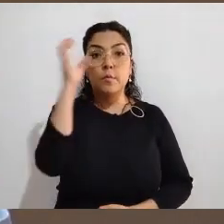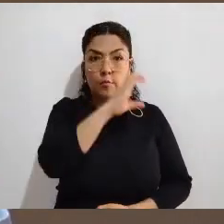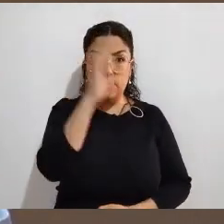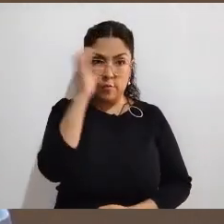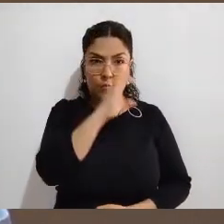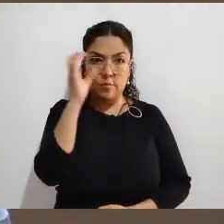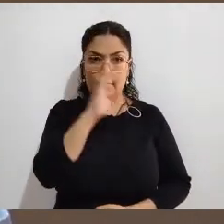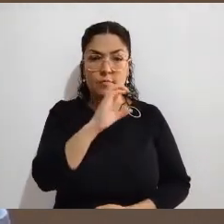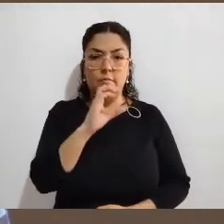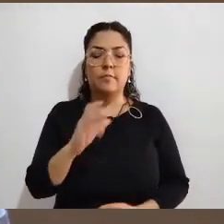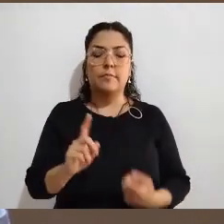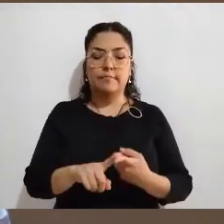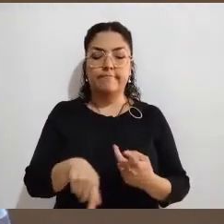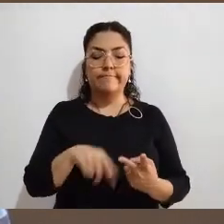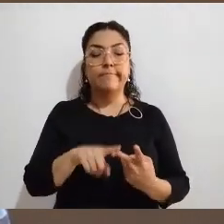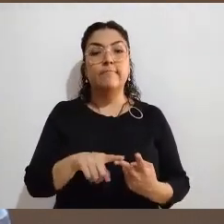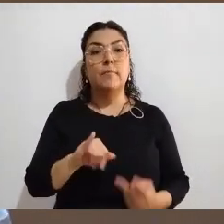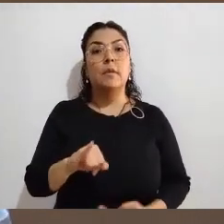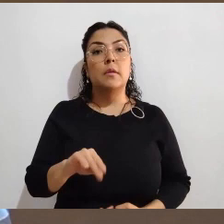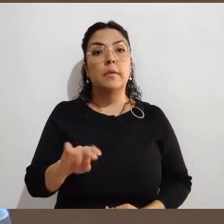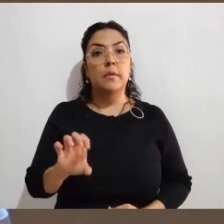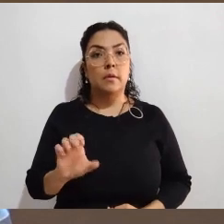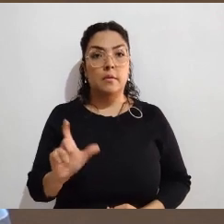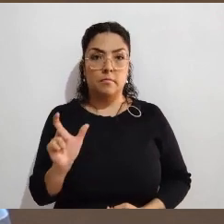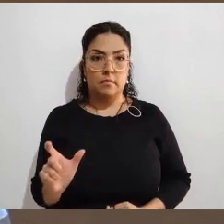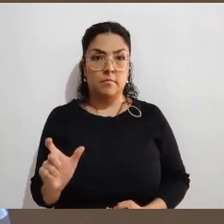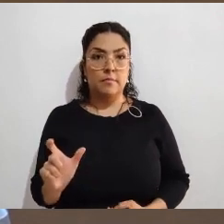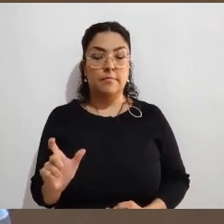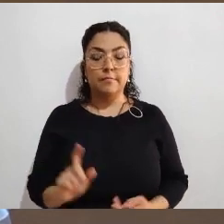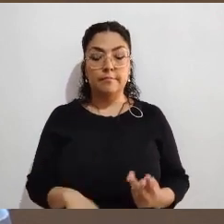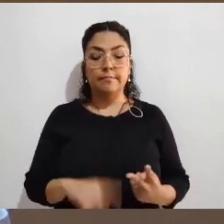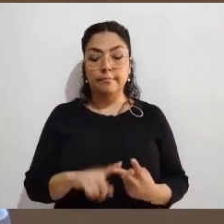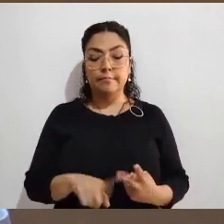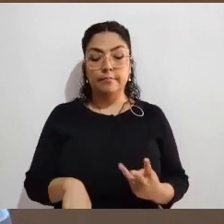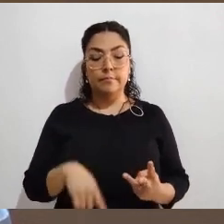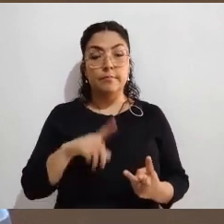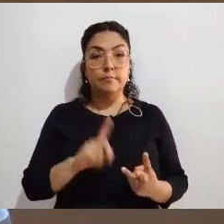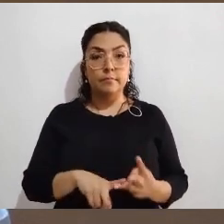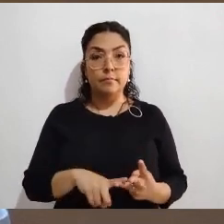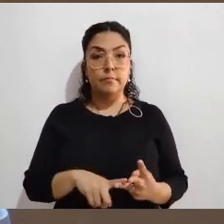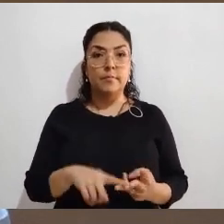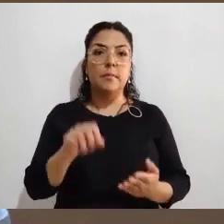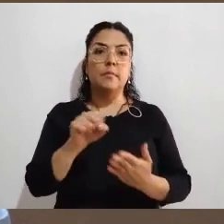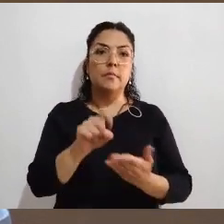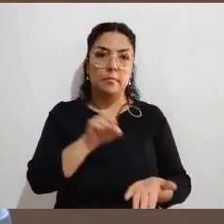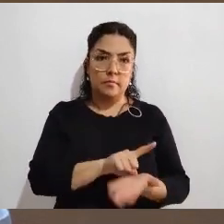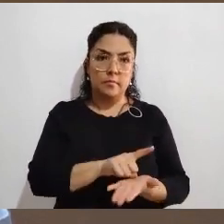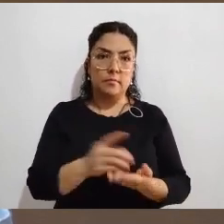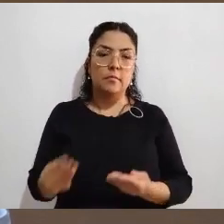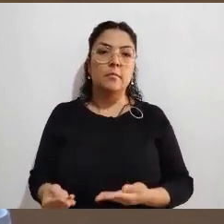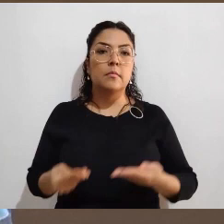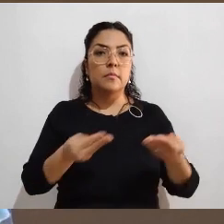tamaño infantil. Necesitan tener su credencial para votar vigente y en su oportunidad presentar esta